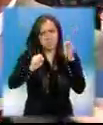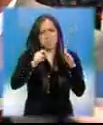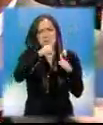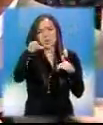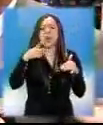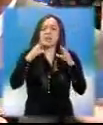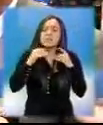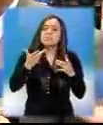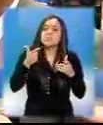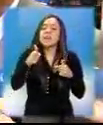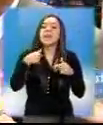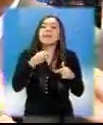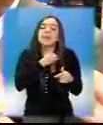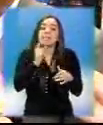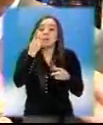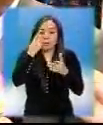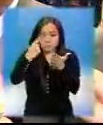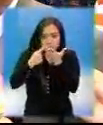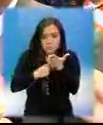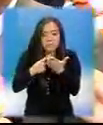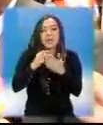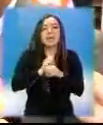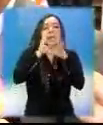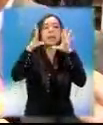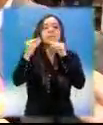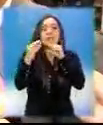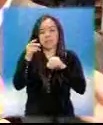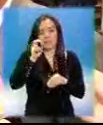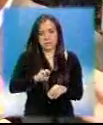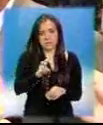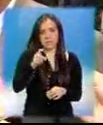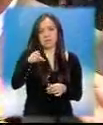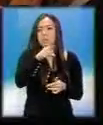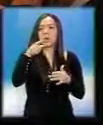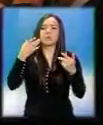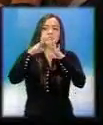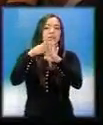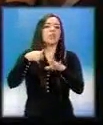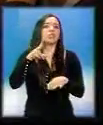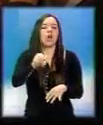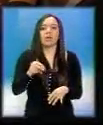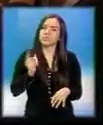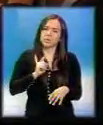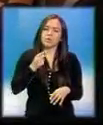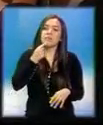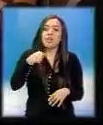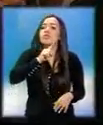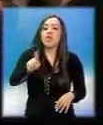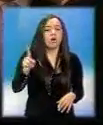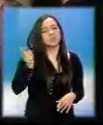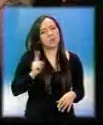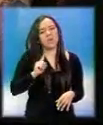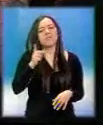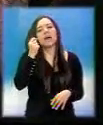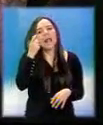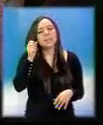hay algunos temas en donde debe reflexionarse muy detenidamente. La reforma actual incluye 7 temas